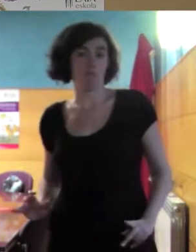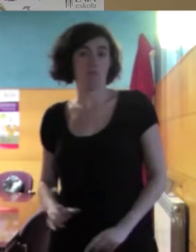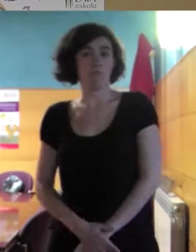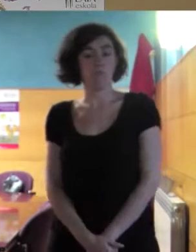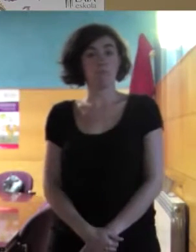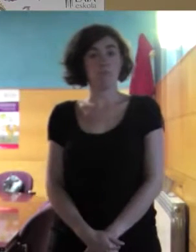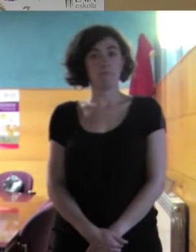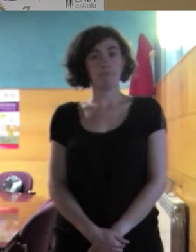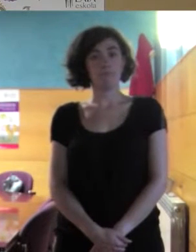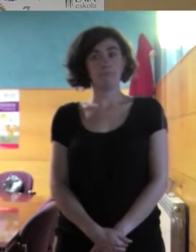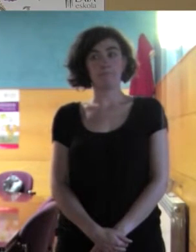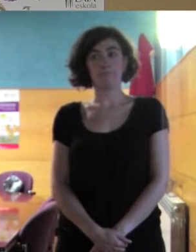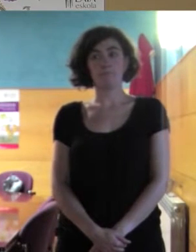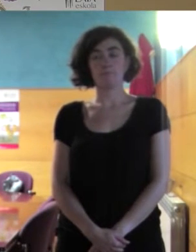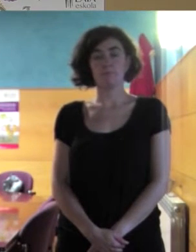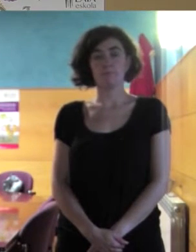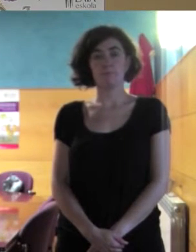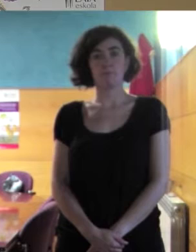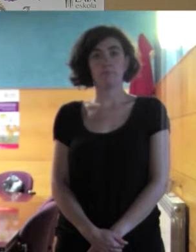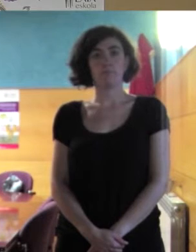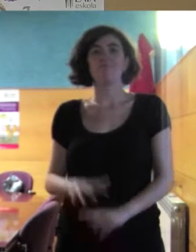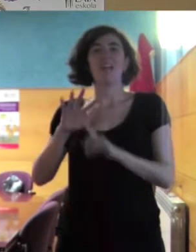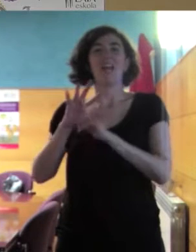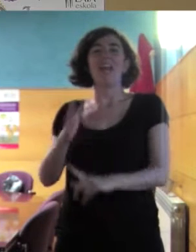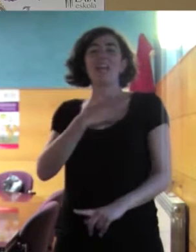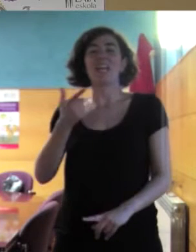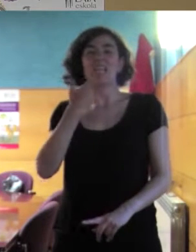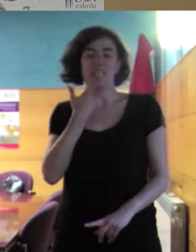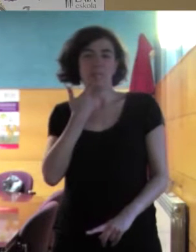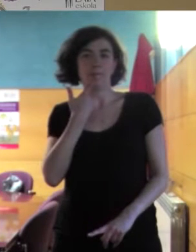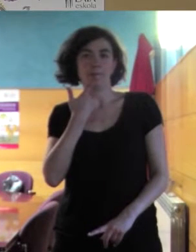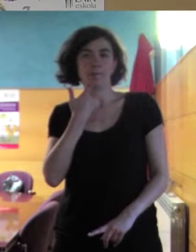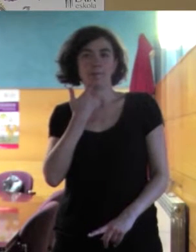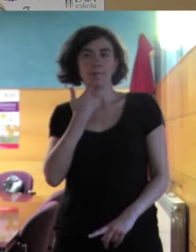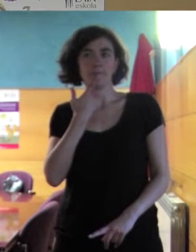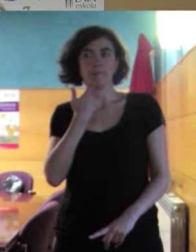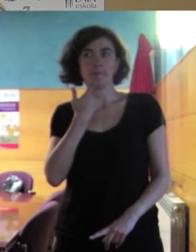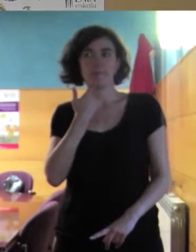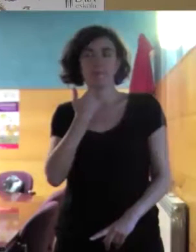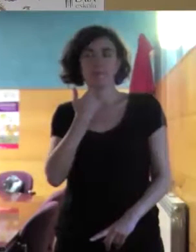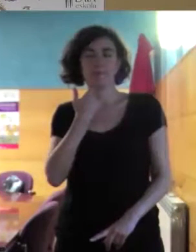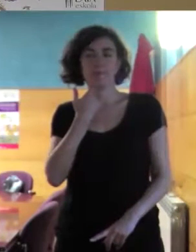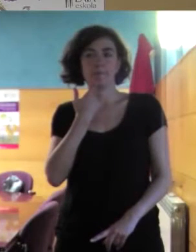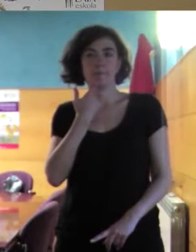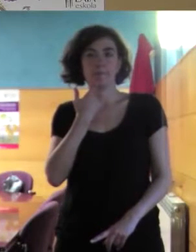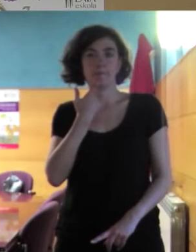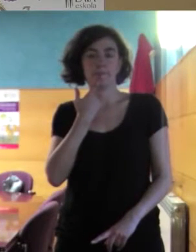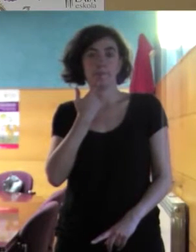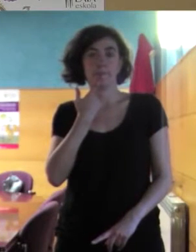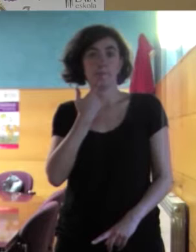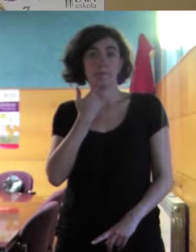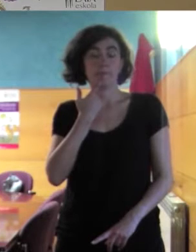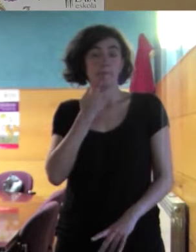decir, en esta casilla se encuentran aquellas personas que no gestionan ni este